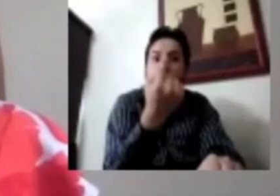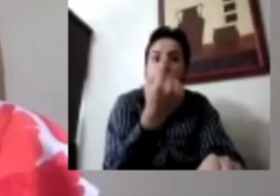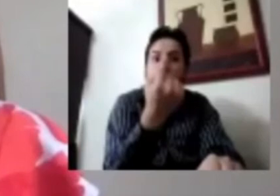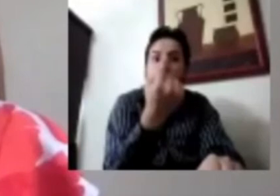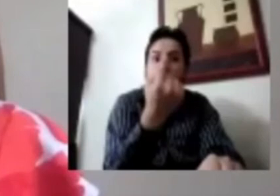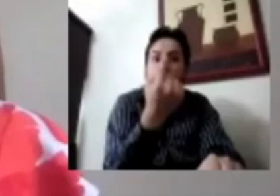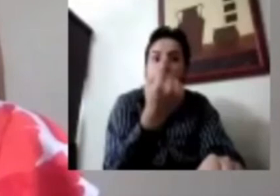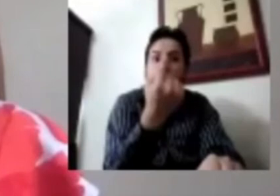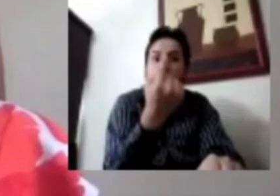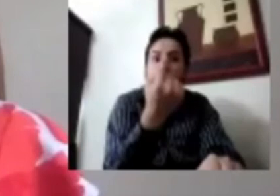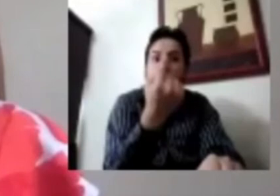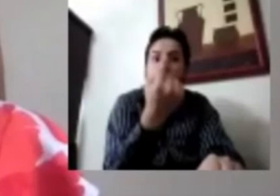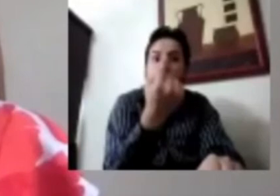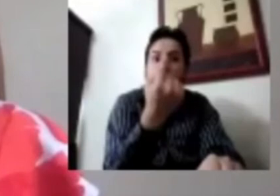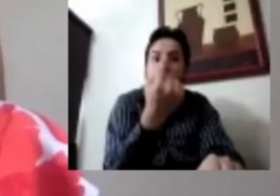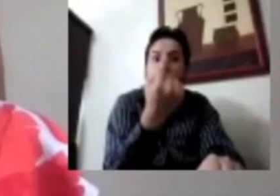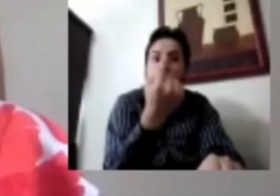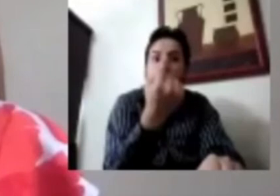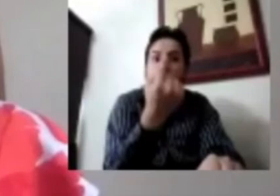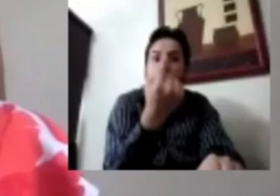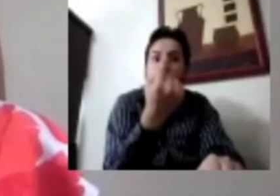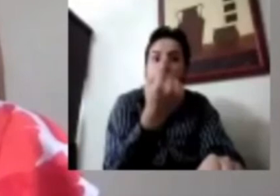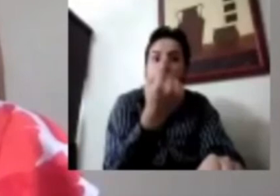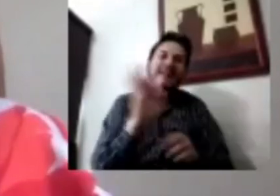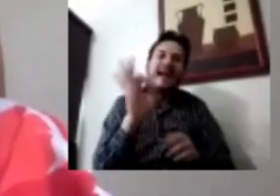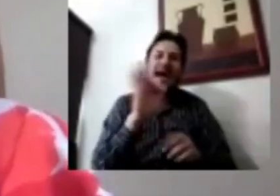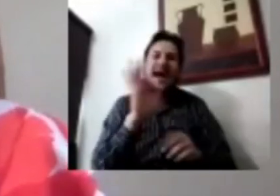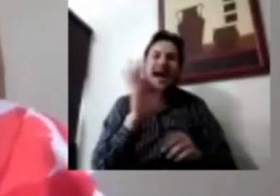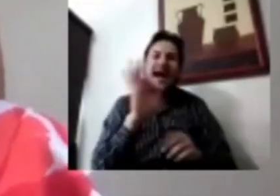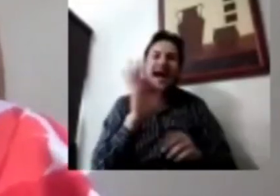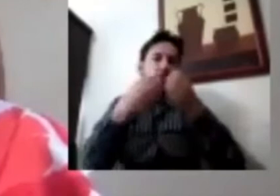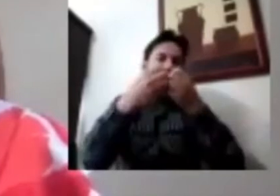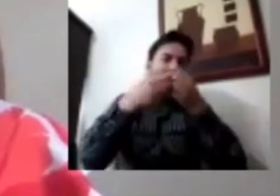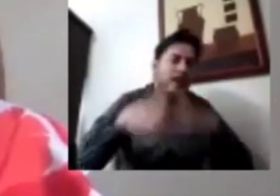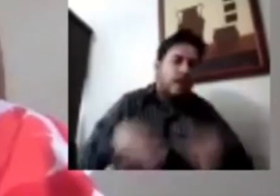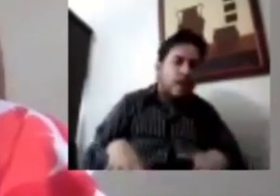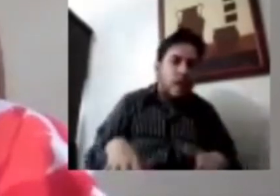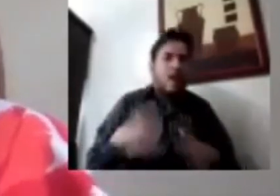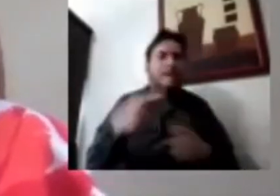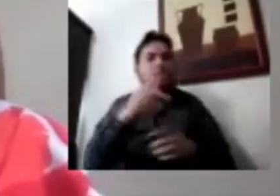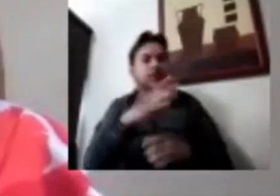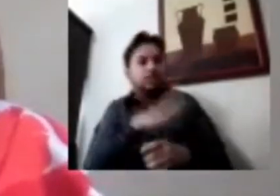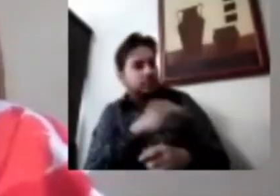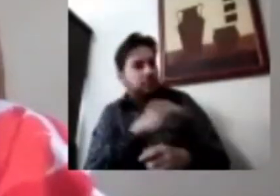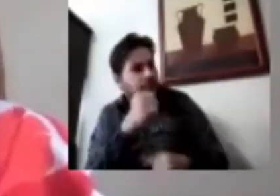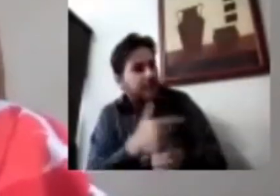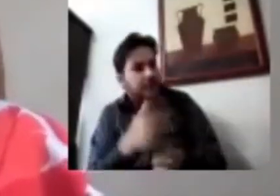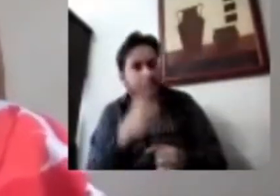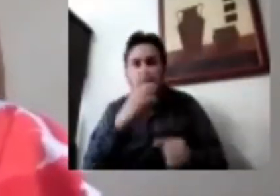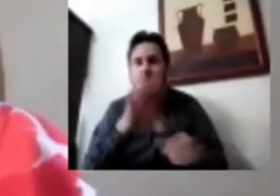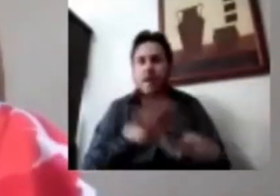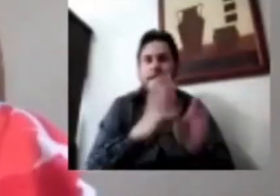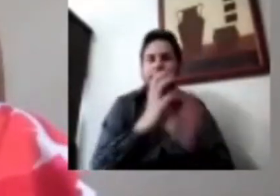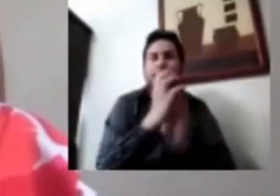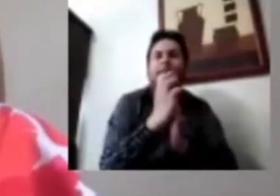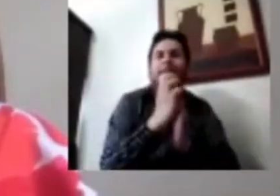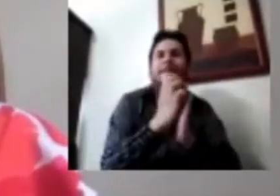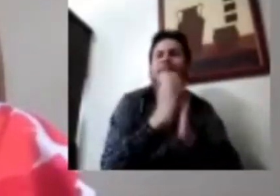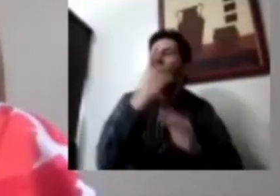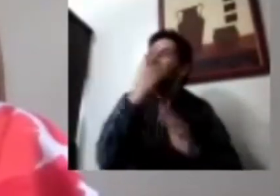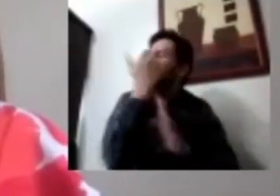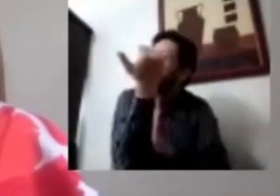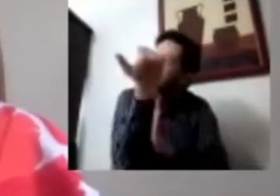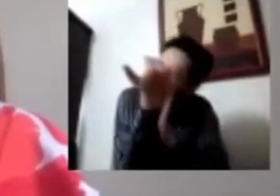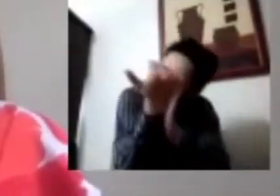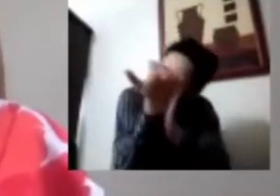ingresos. Y estos se concentran más entre la población que tiene un nivel socioeconómico. Entre los